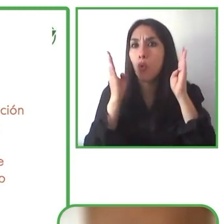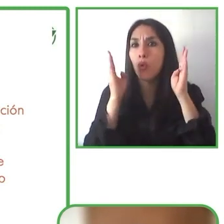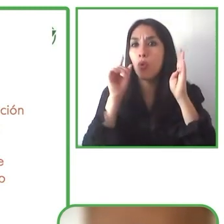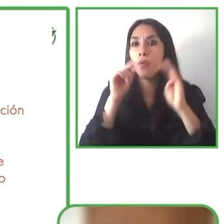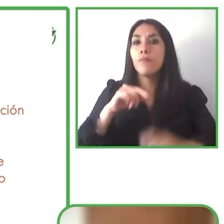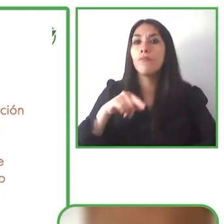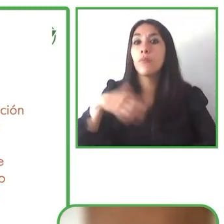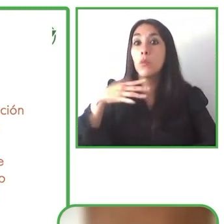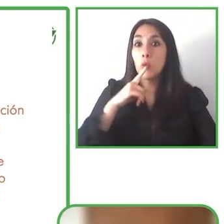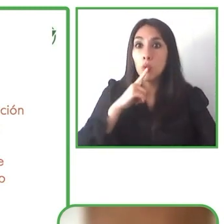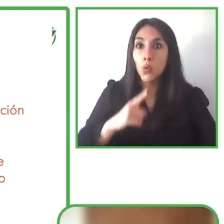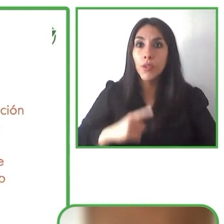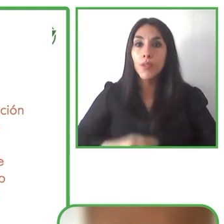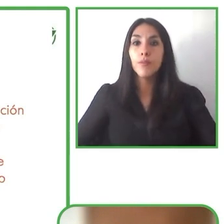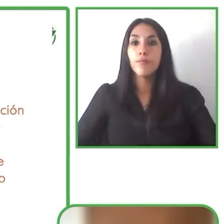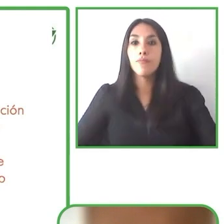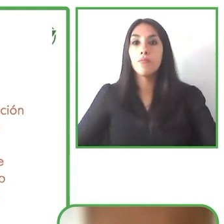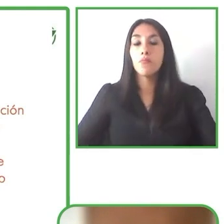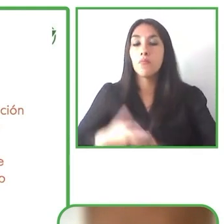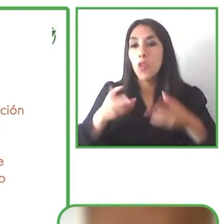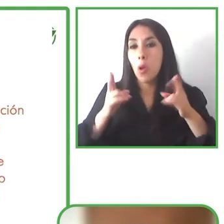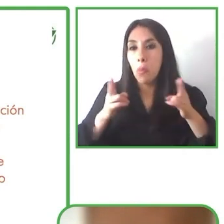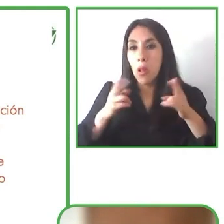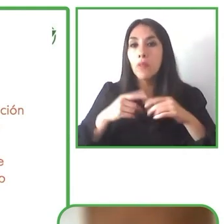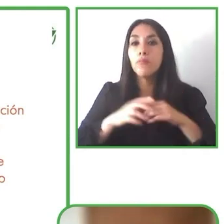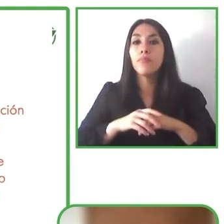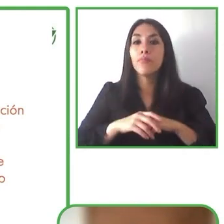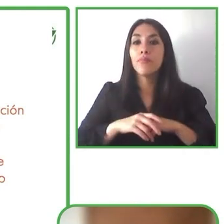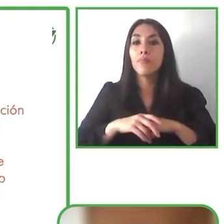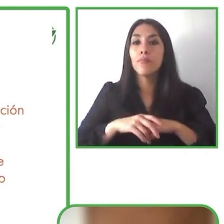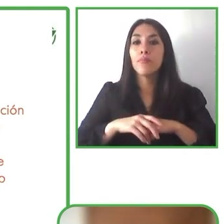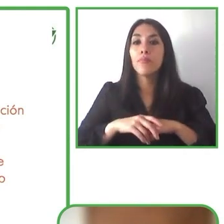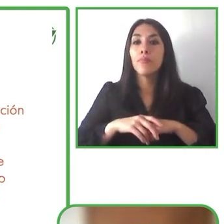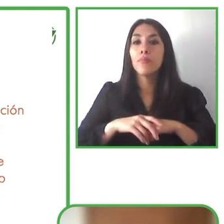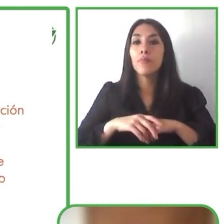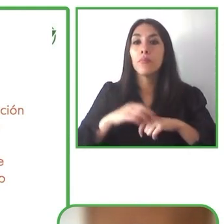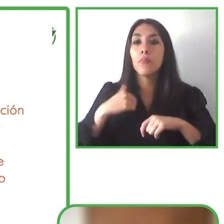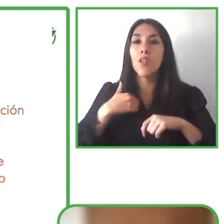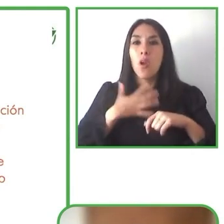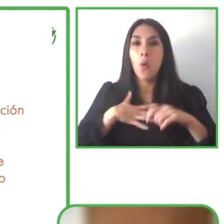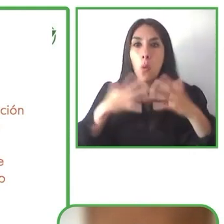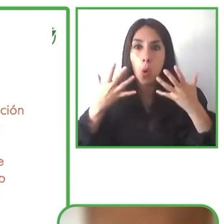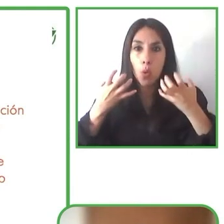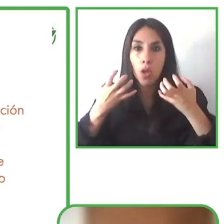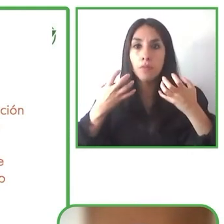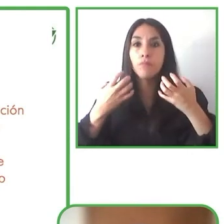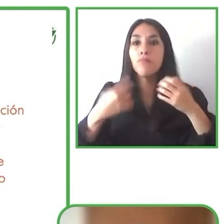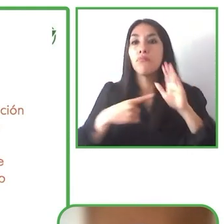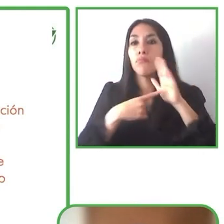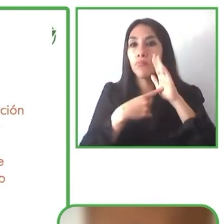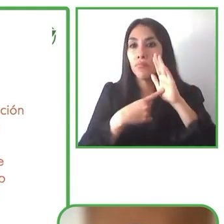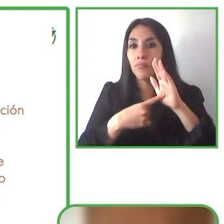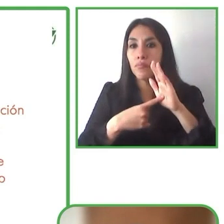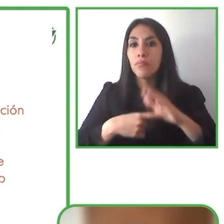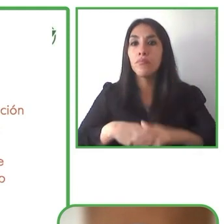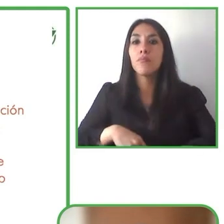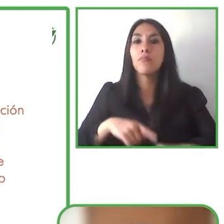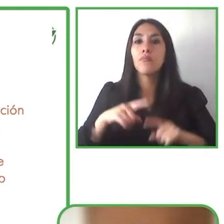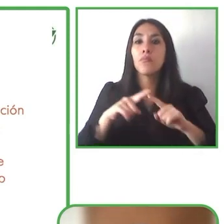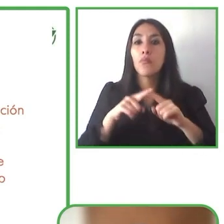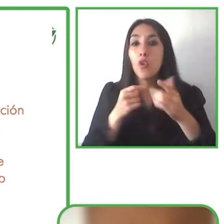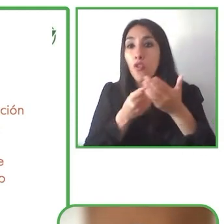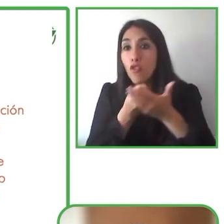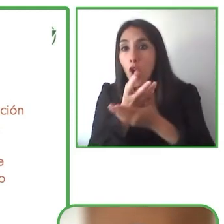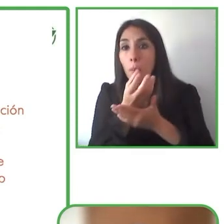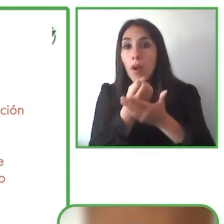vivido y sentido de estas manifestaciones artísticas a todos y por eso nuestro lema que